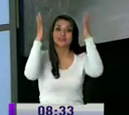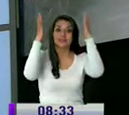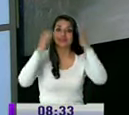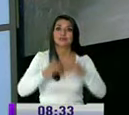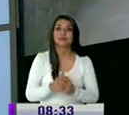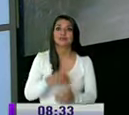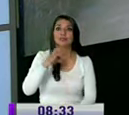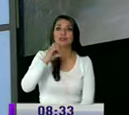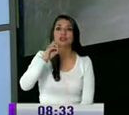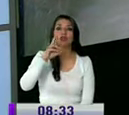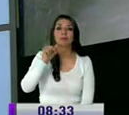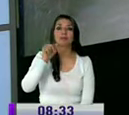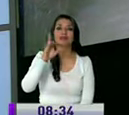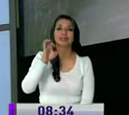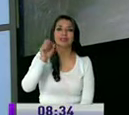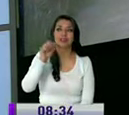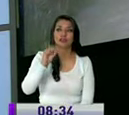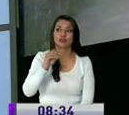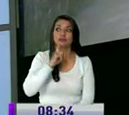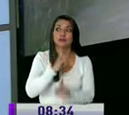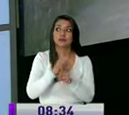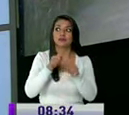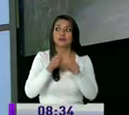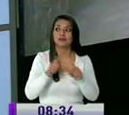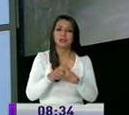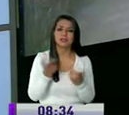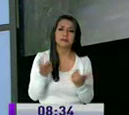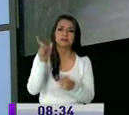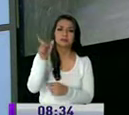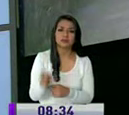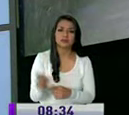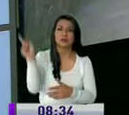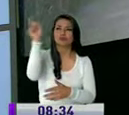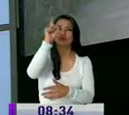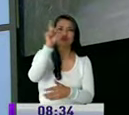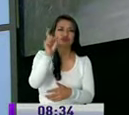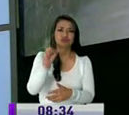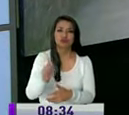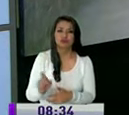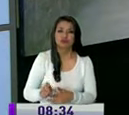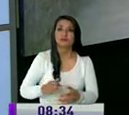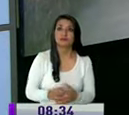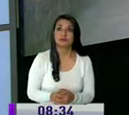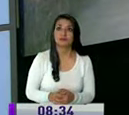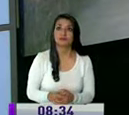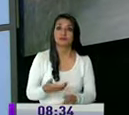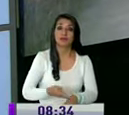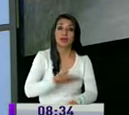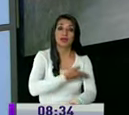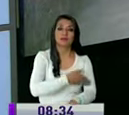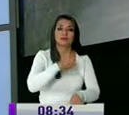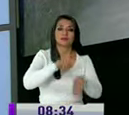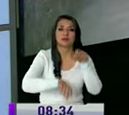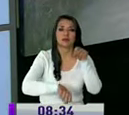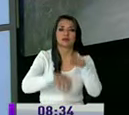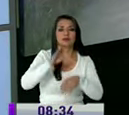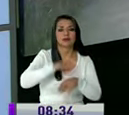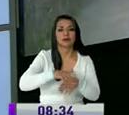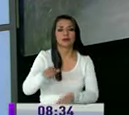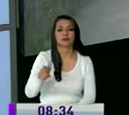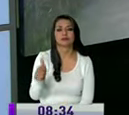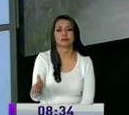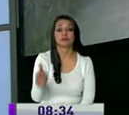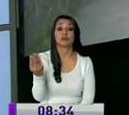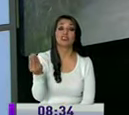cromático urbano o sea hay varios artistas que van a realizar murales los mismos que fueron dañados por vecinos